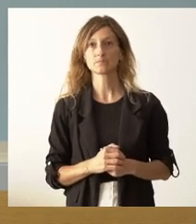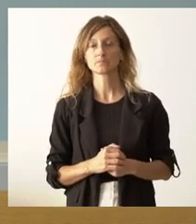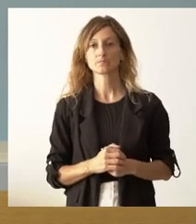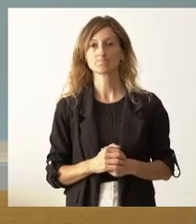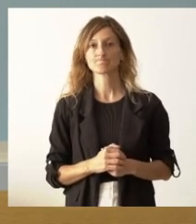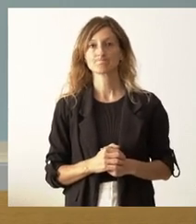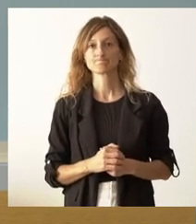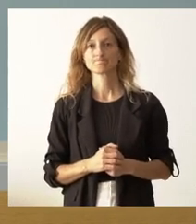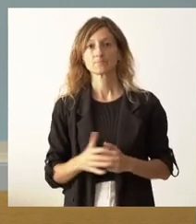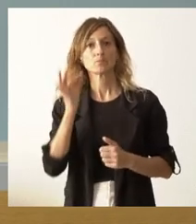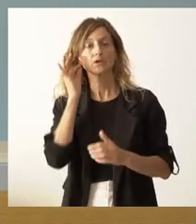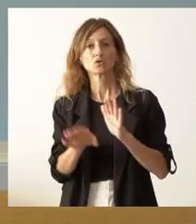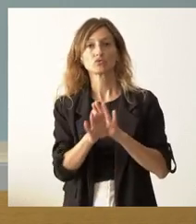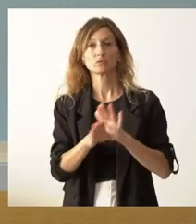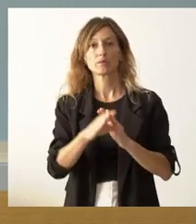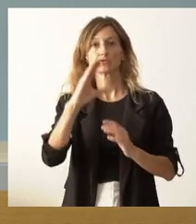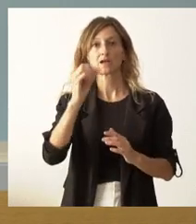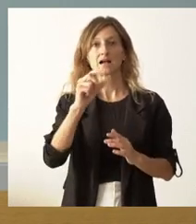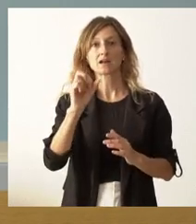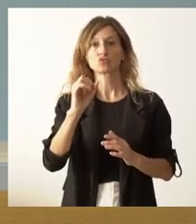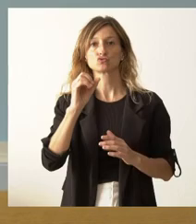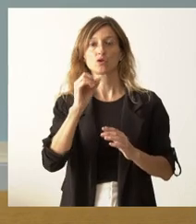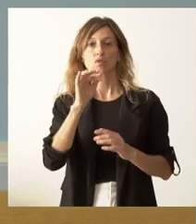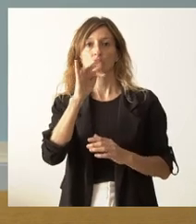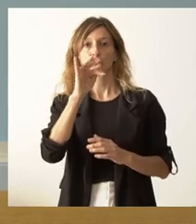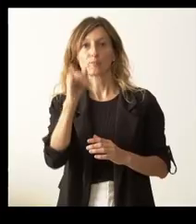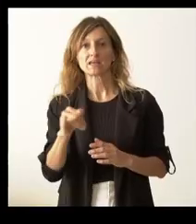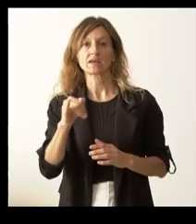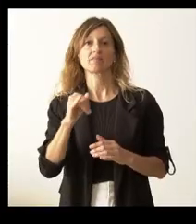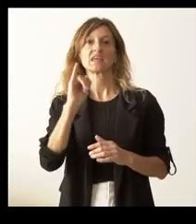Continuamos en este momento con Carlos Domínguez de Ileón. Adelante, Carlos.